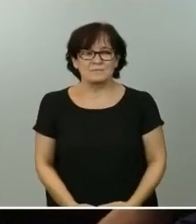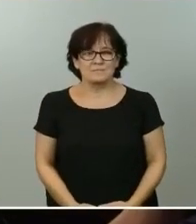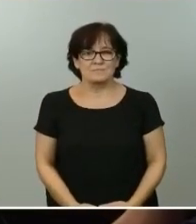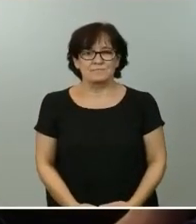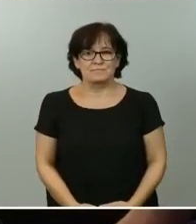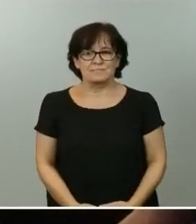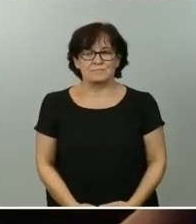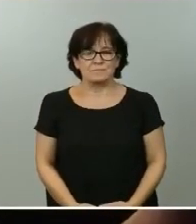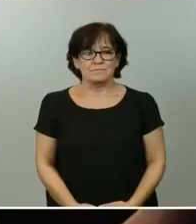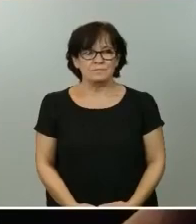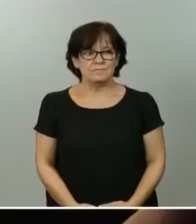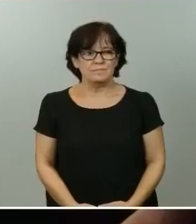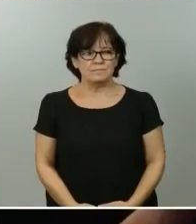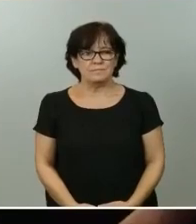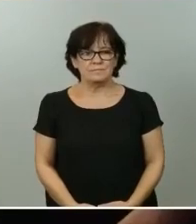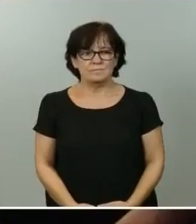en el país.